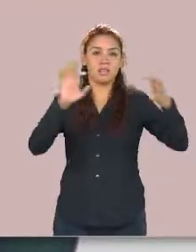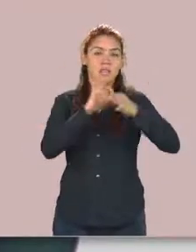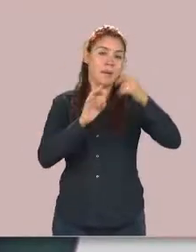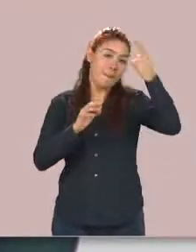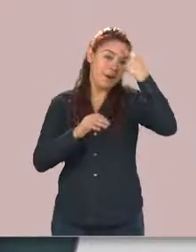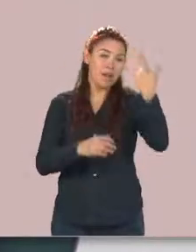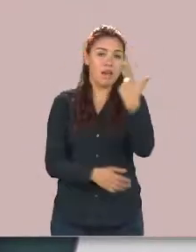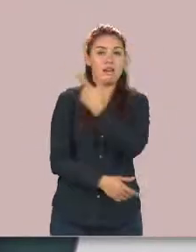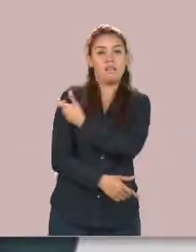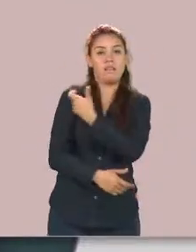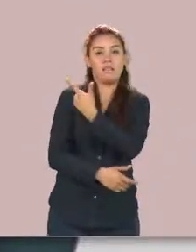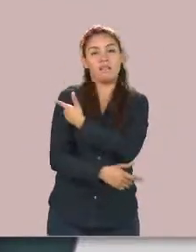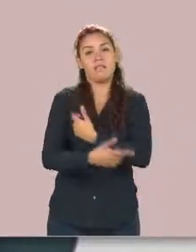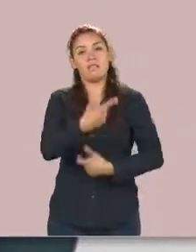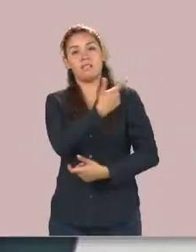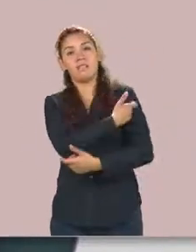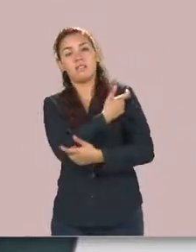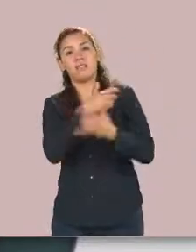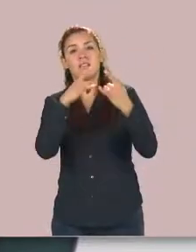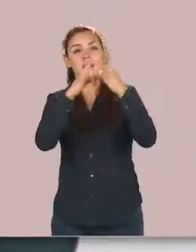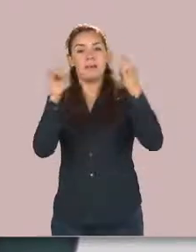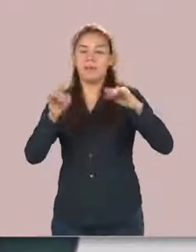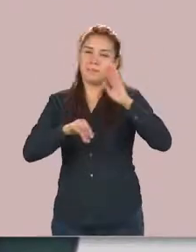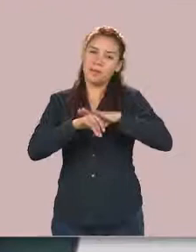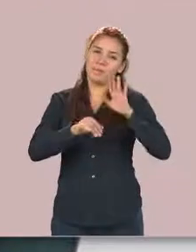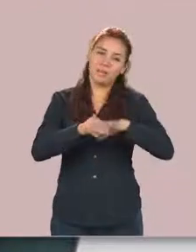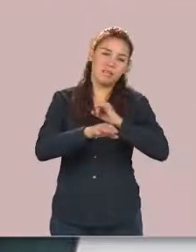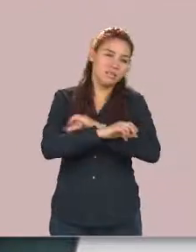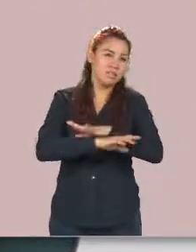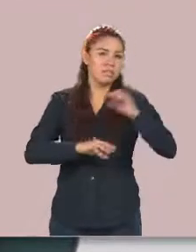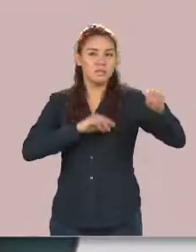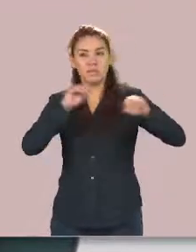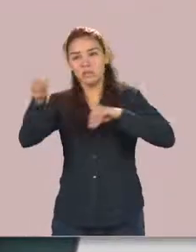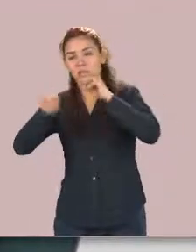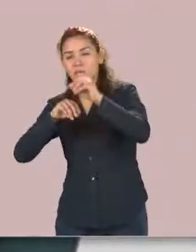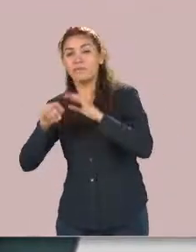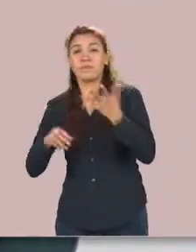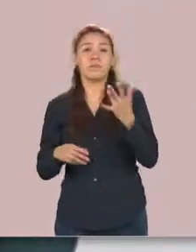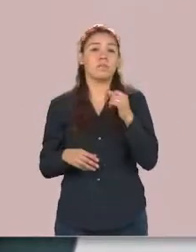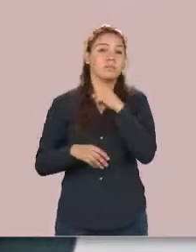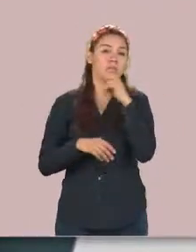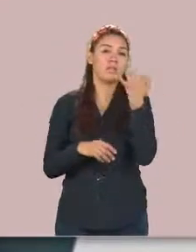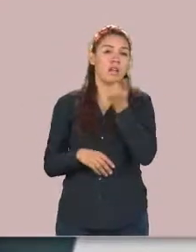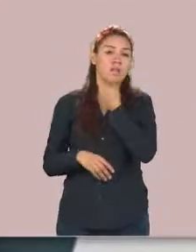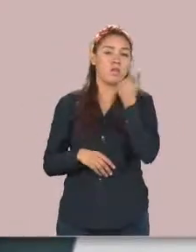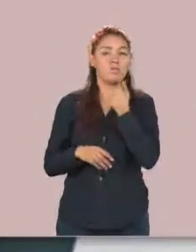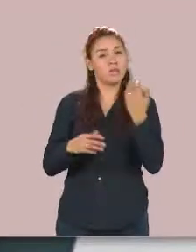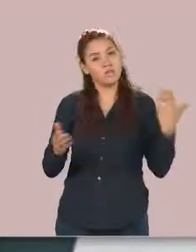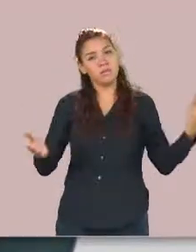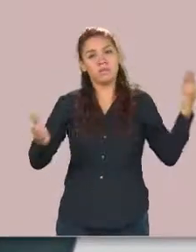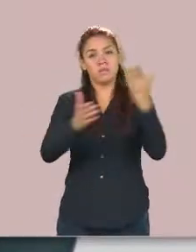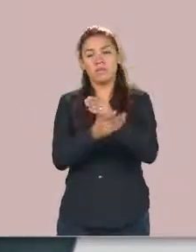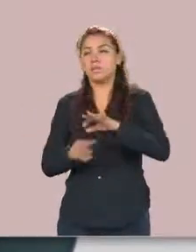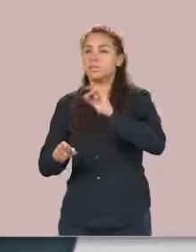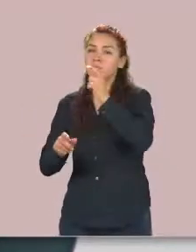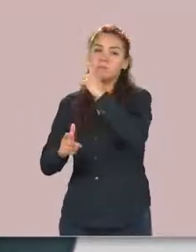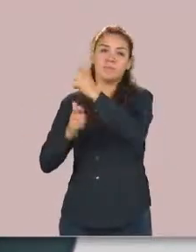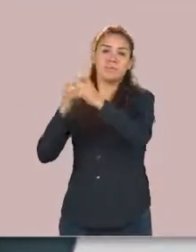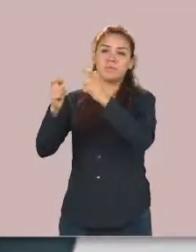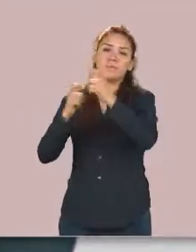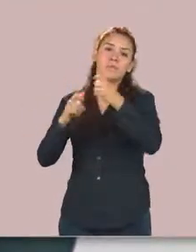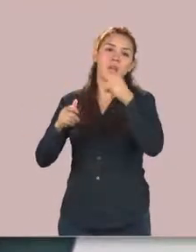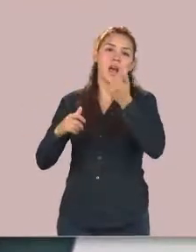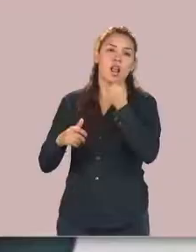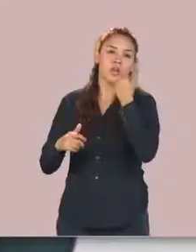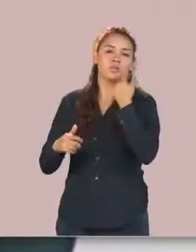dosis contra el virus del papiloma humano. Para ello, alrededor de 100 alumnos de este plantel universitario estará participando en esta noble labor en favor